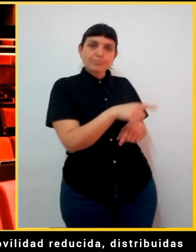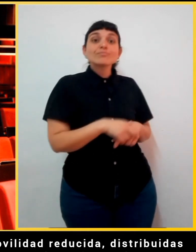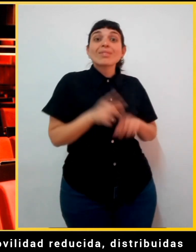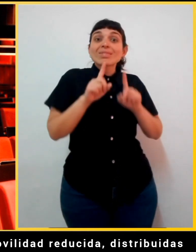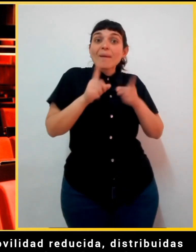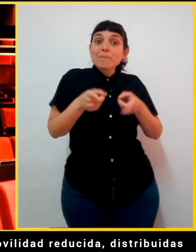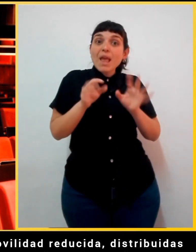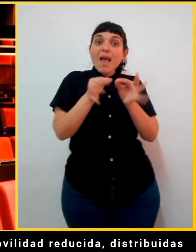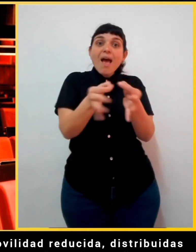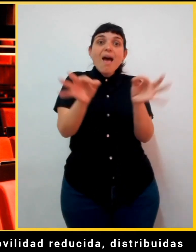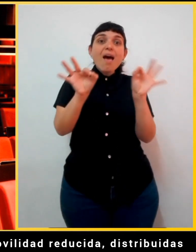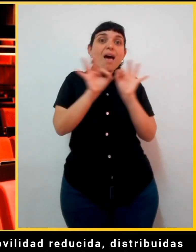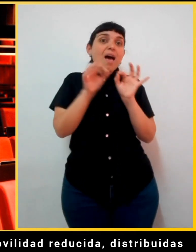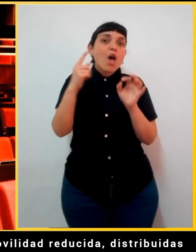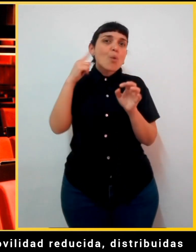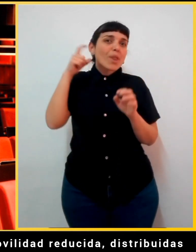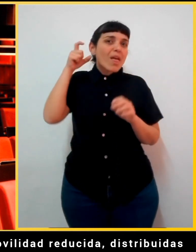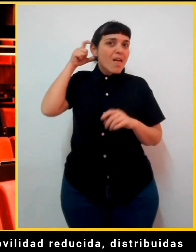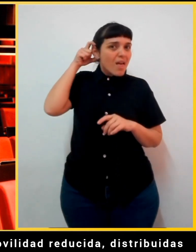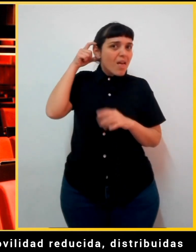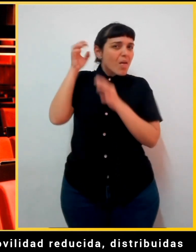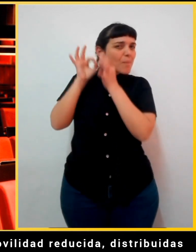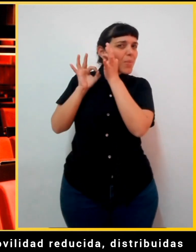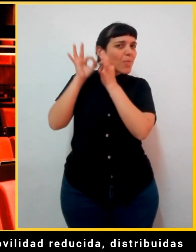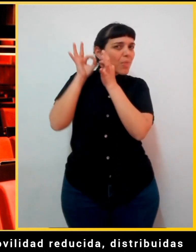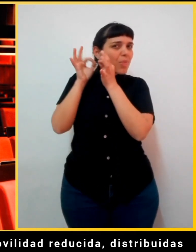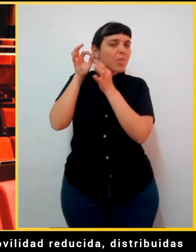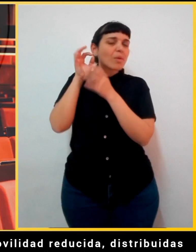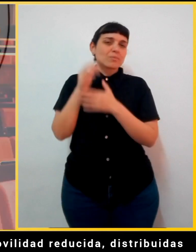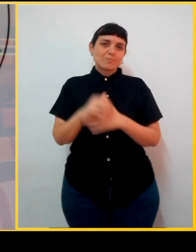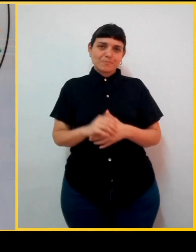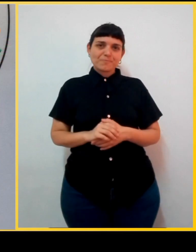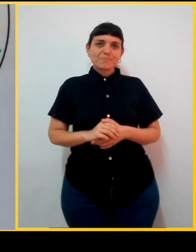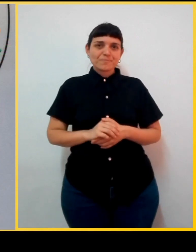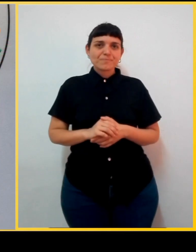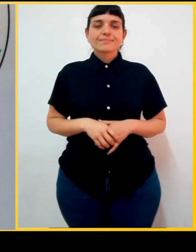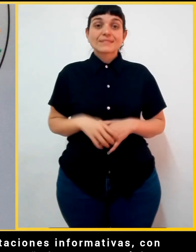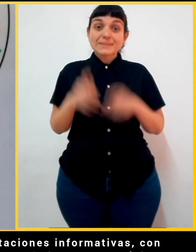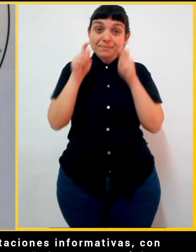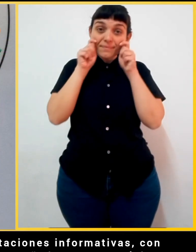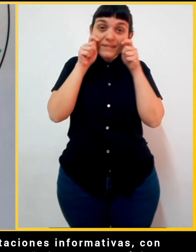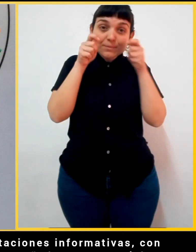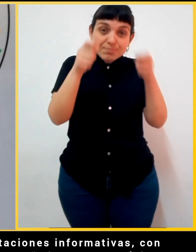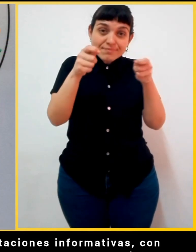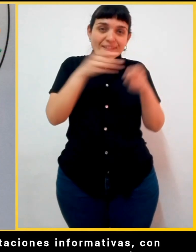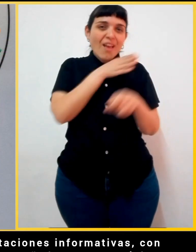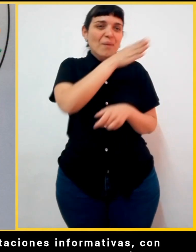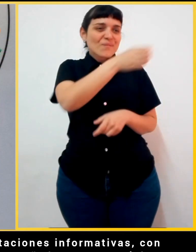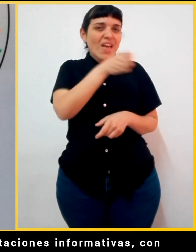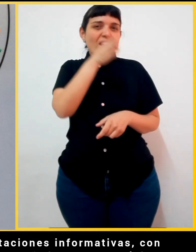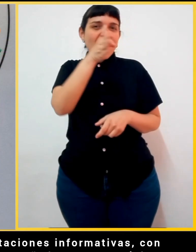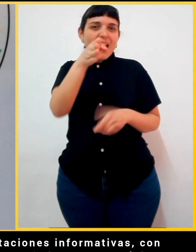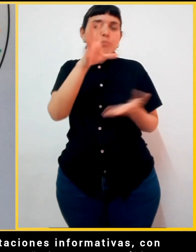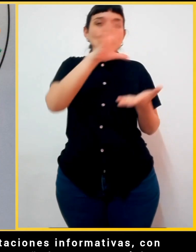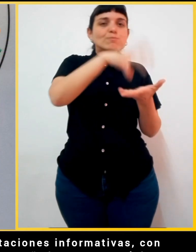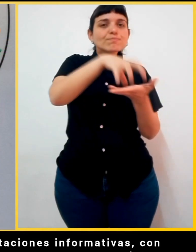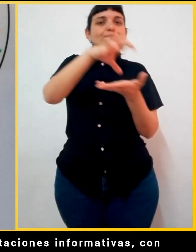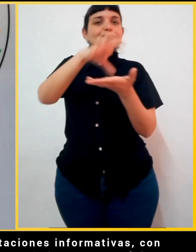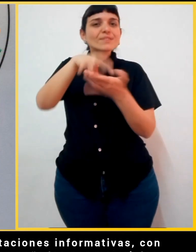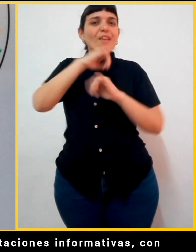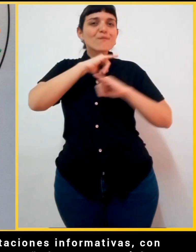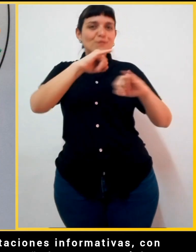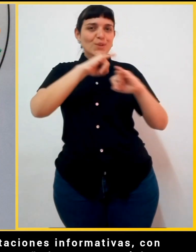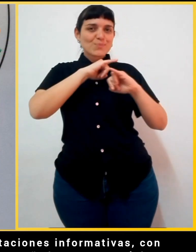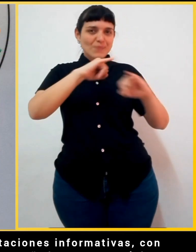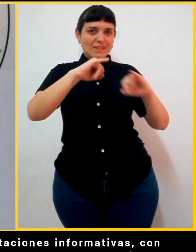y aro magnético para quienes lo requieran. Durante la visita recorremos diferentes